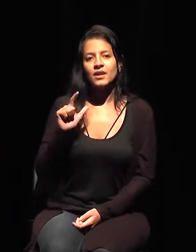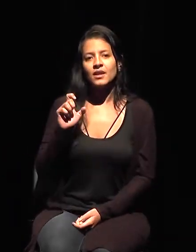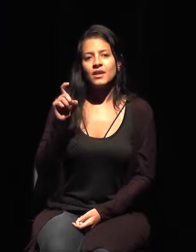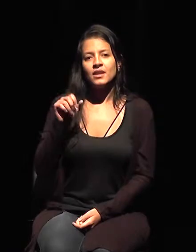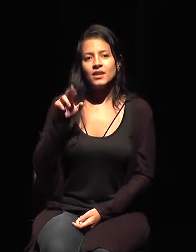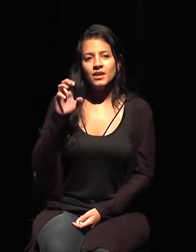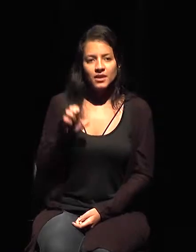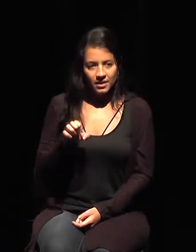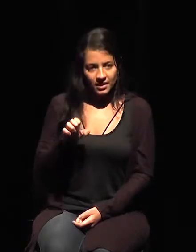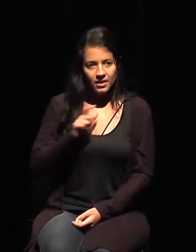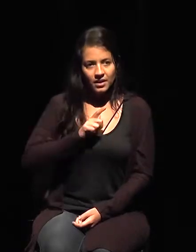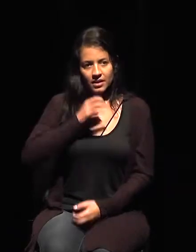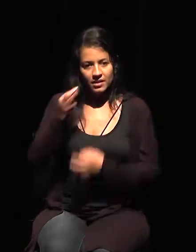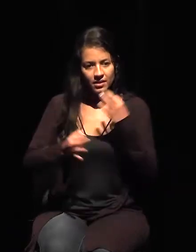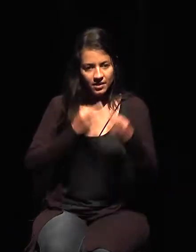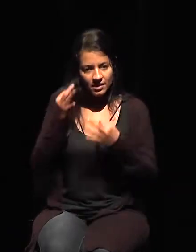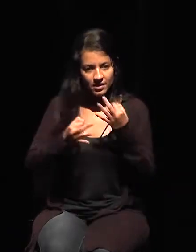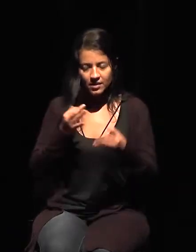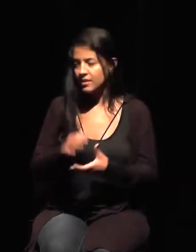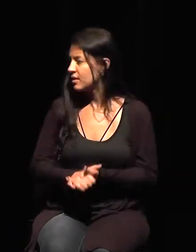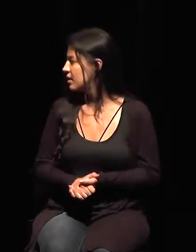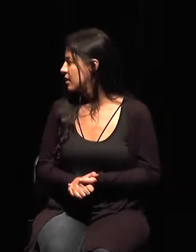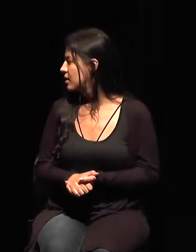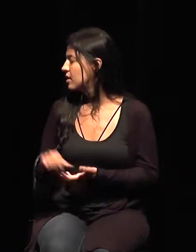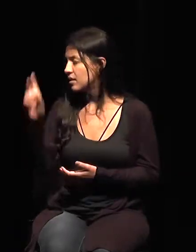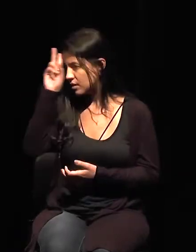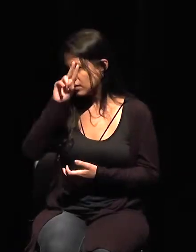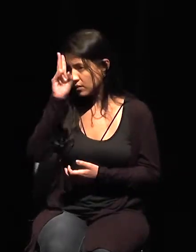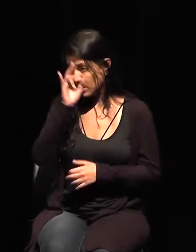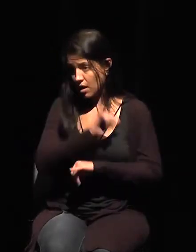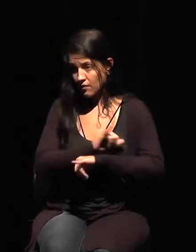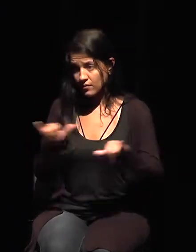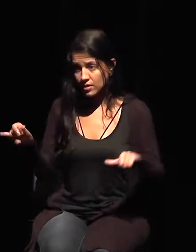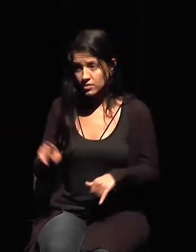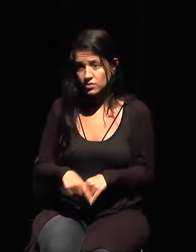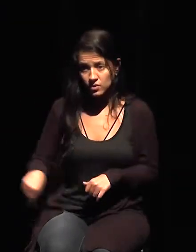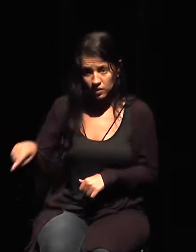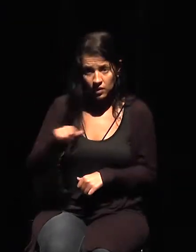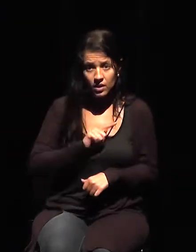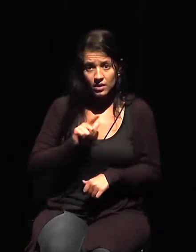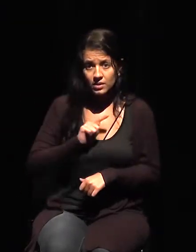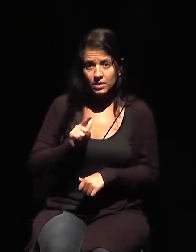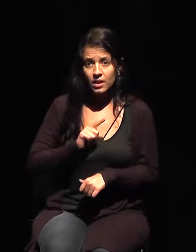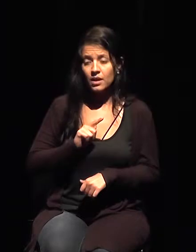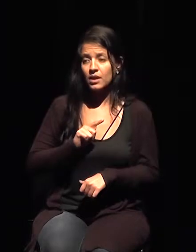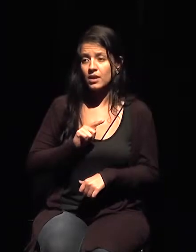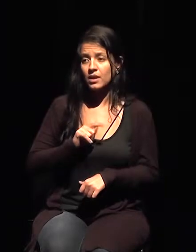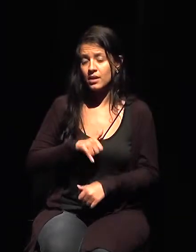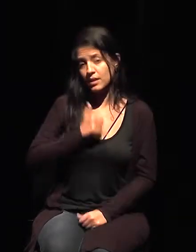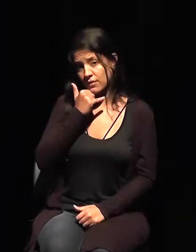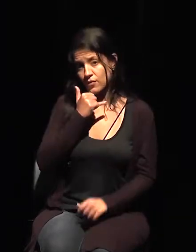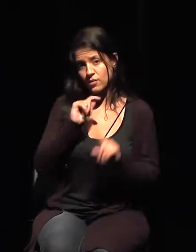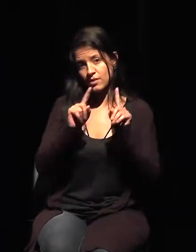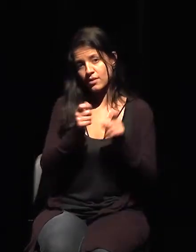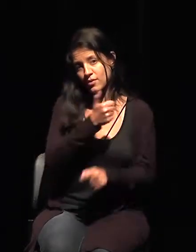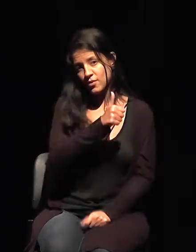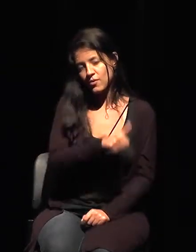recuerdo entonces a las personas que el teléfono 011 9943